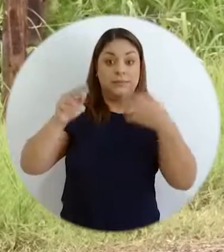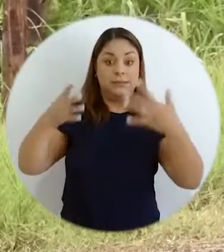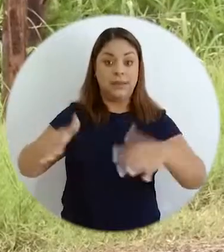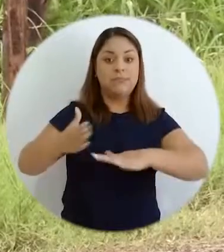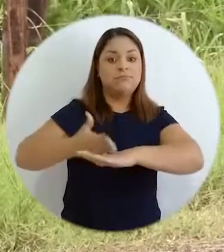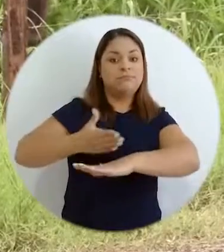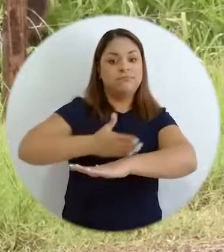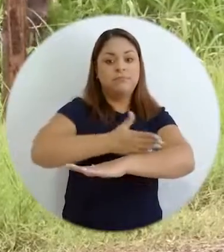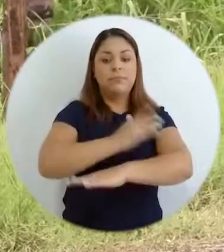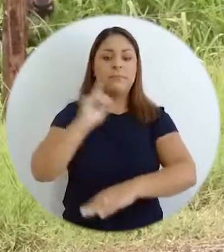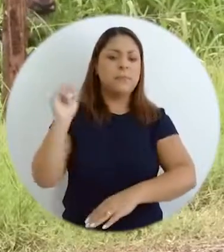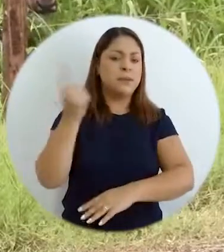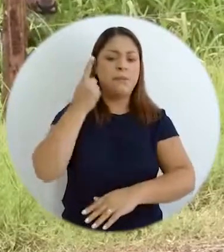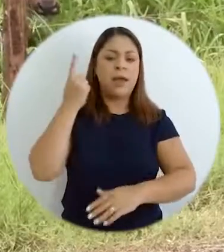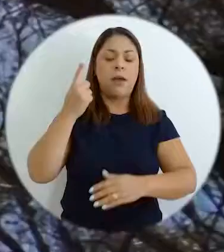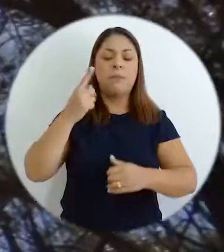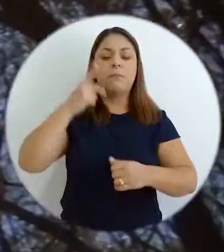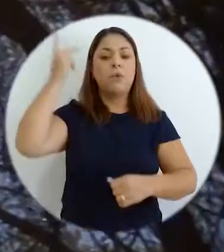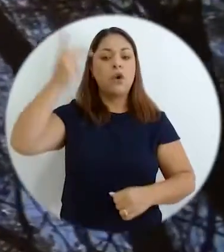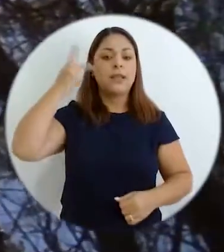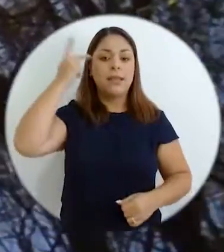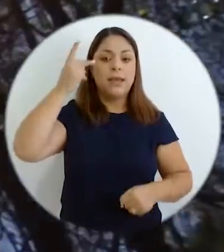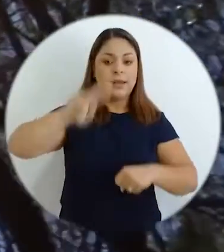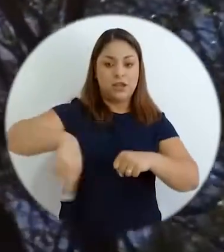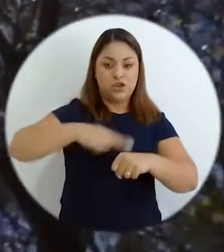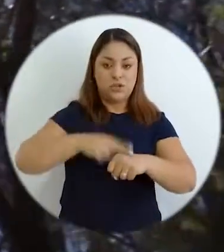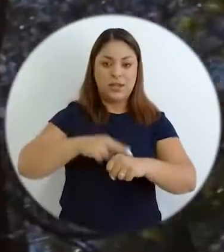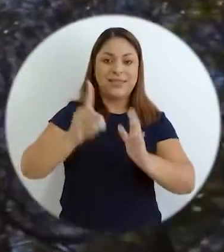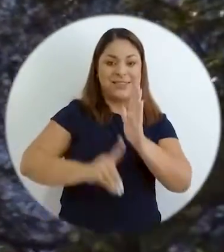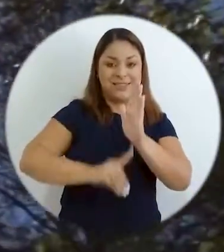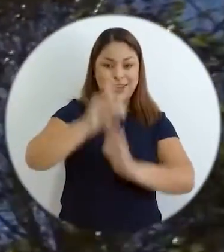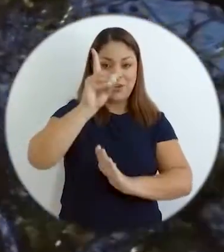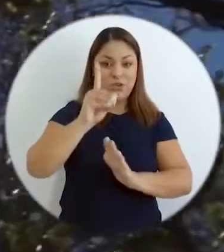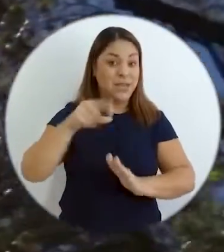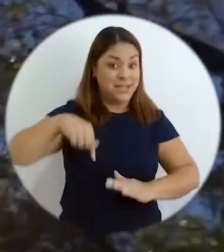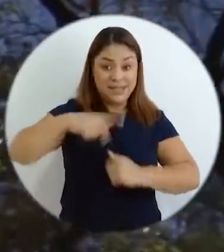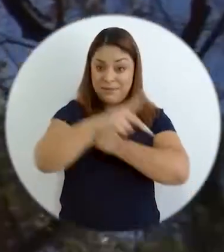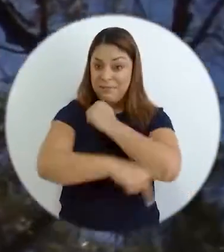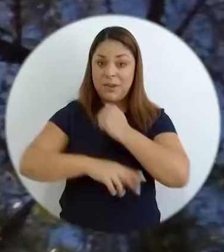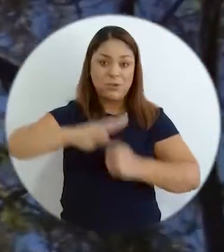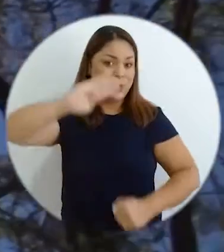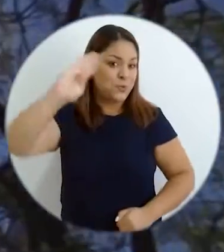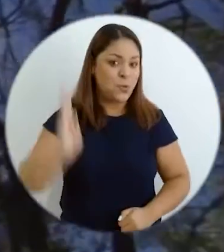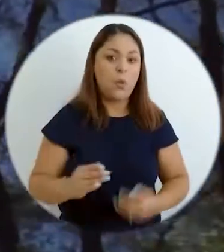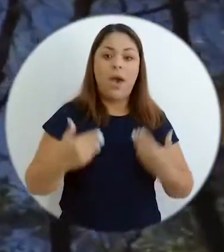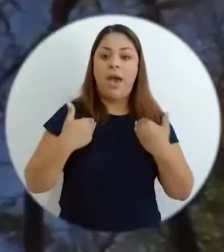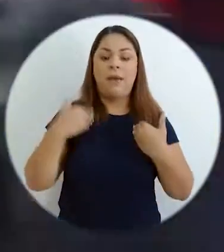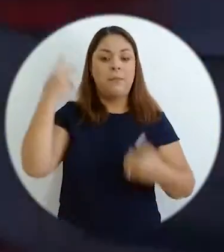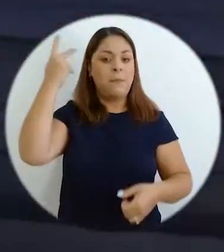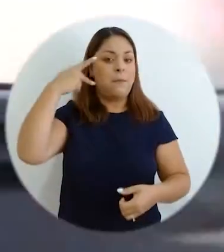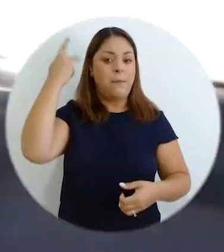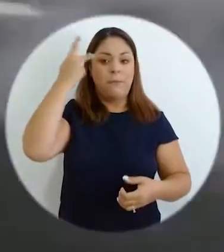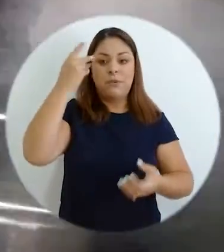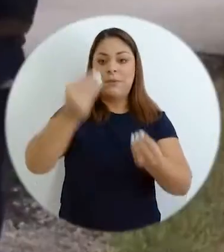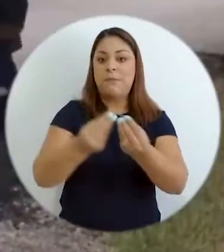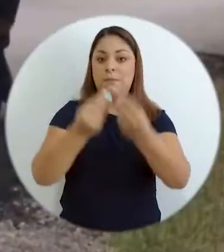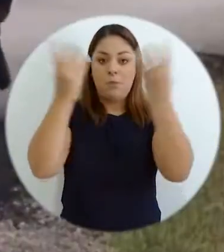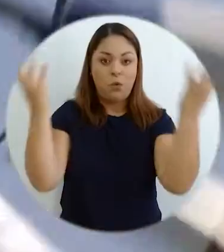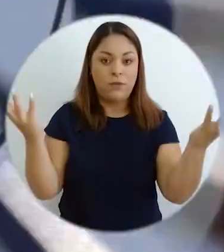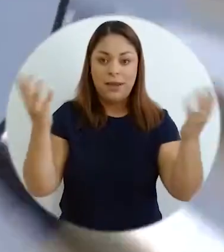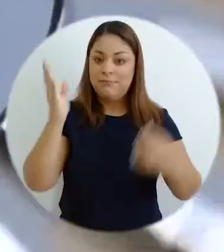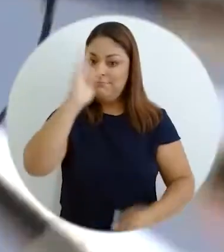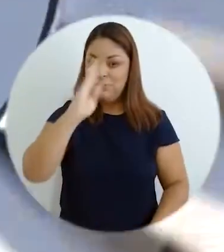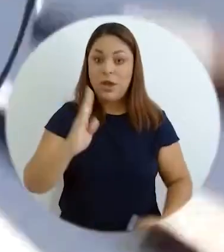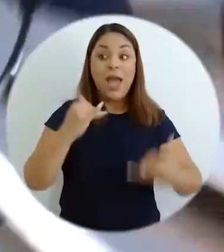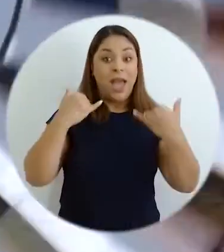se encuentra avanzando en la primera política nacional de desarrollo regional. Este país no ha tenido una política pública en esta materia.